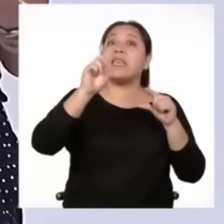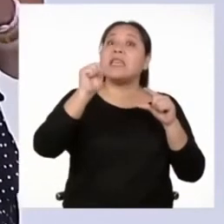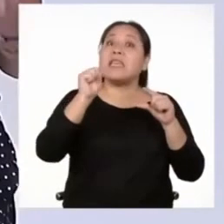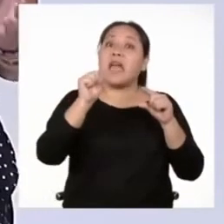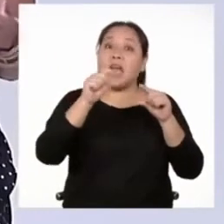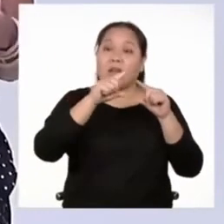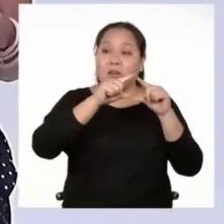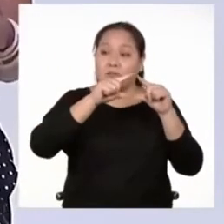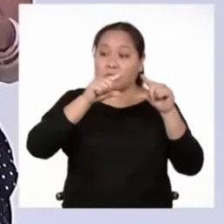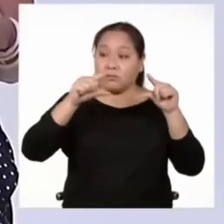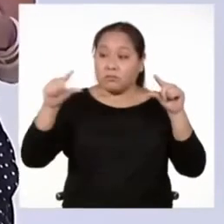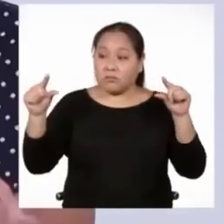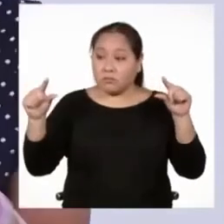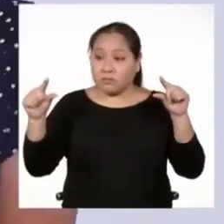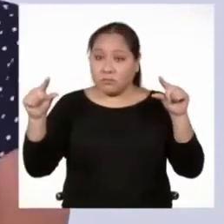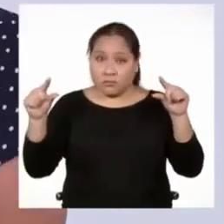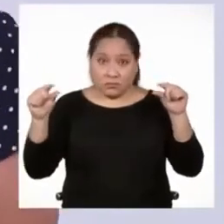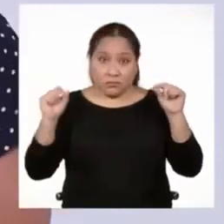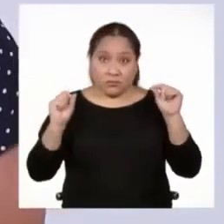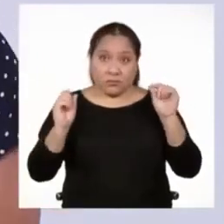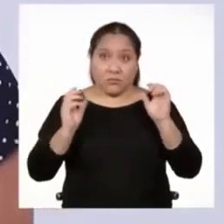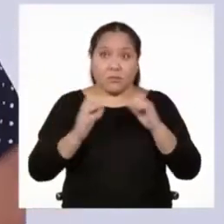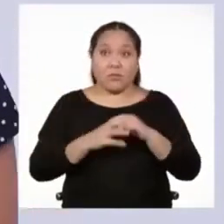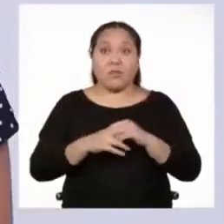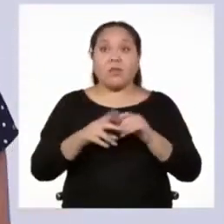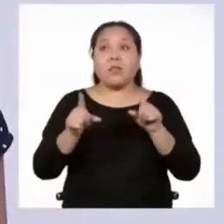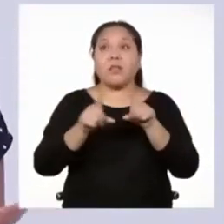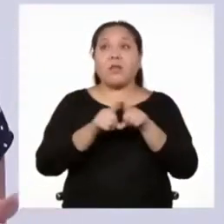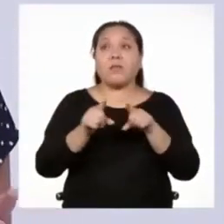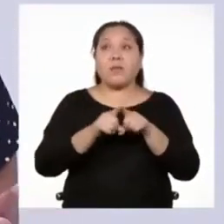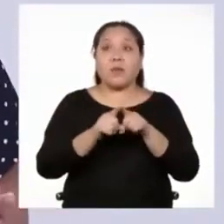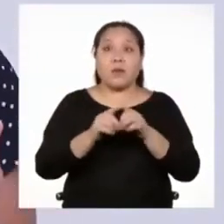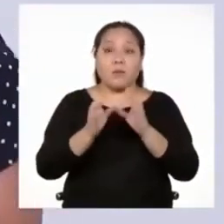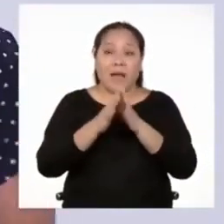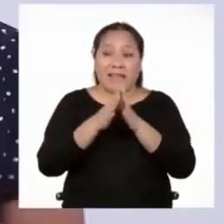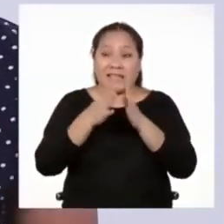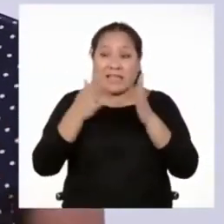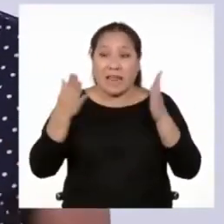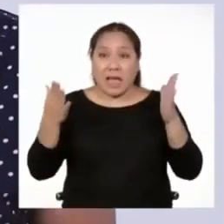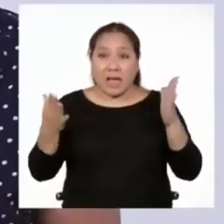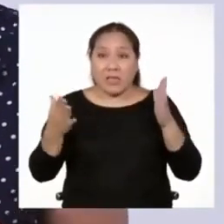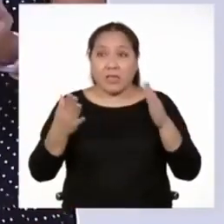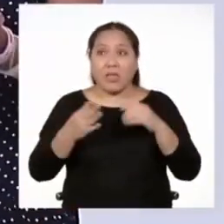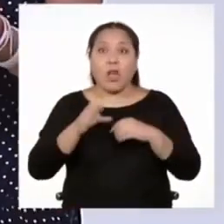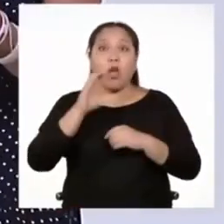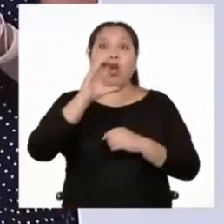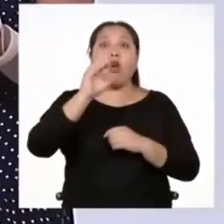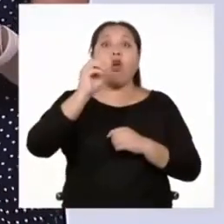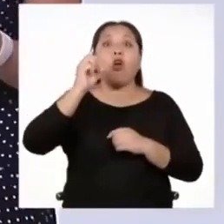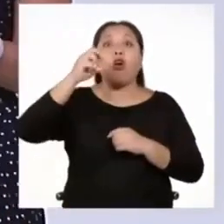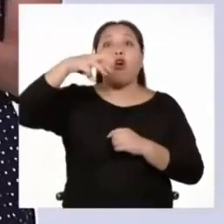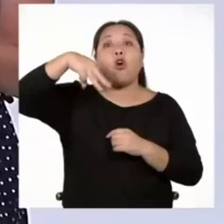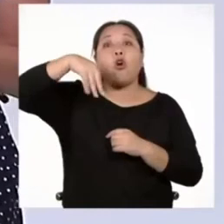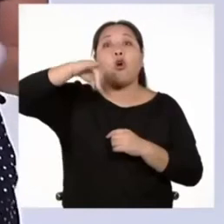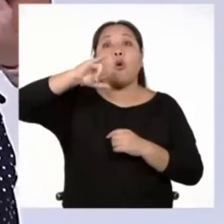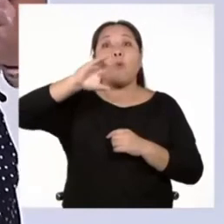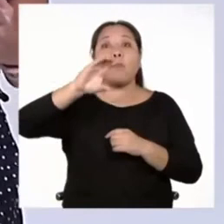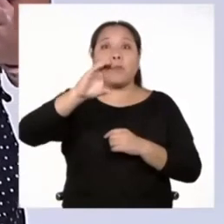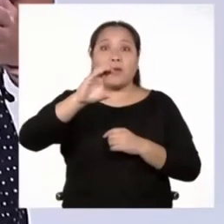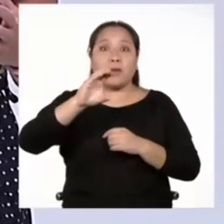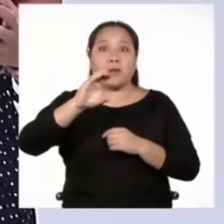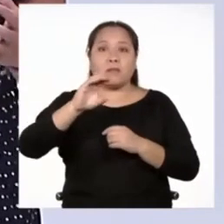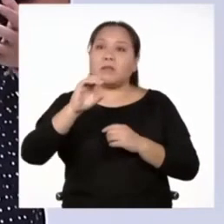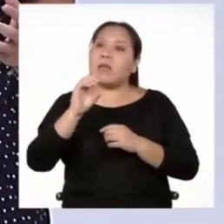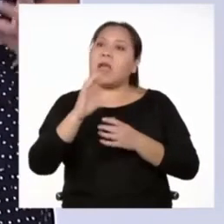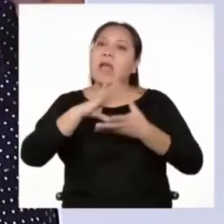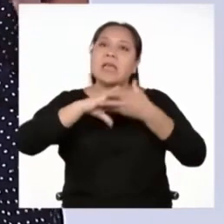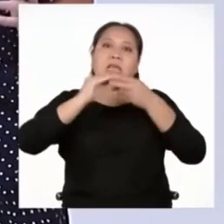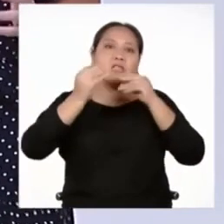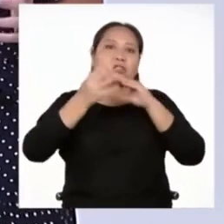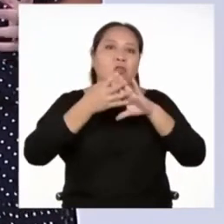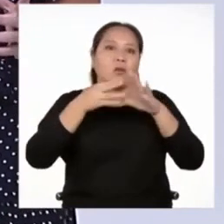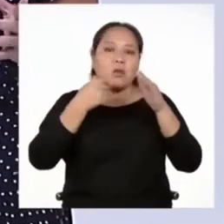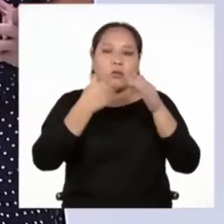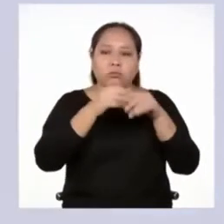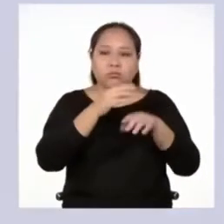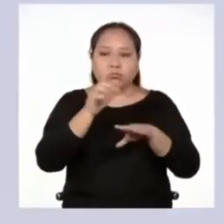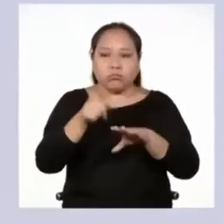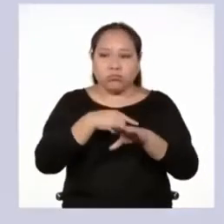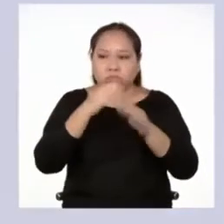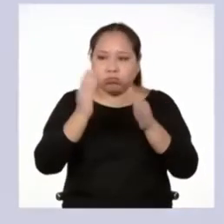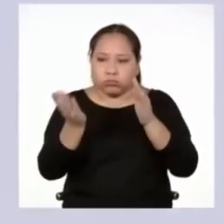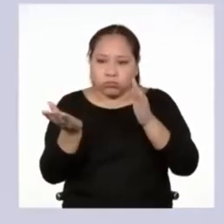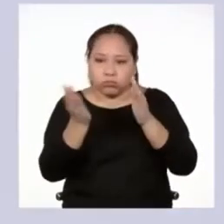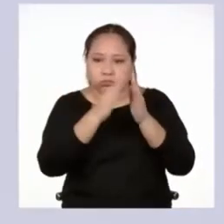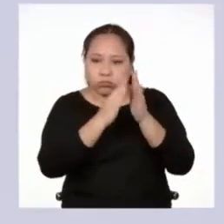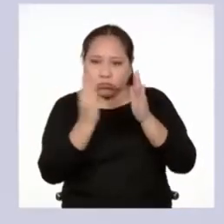acompañado con palabras. Por otro lado, con mayor extensión, está el cómic, que nos muestra una historieta más larga y se organiza en página.